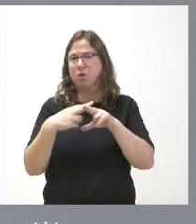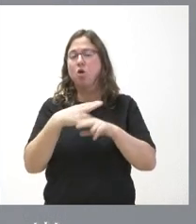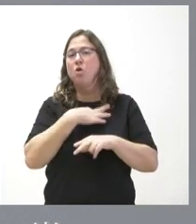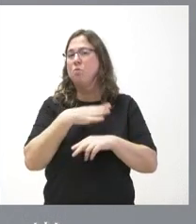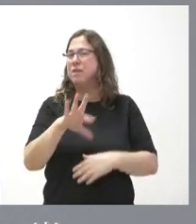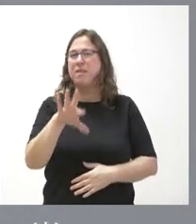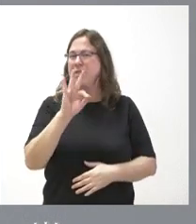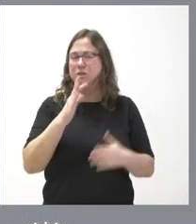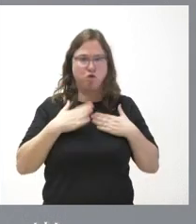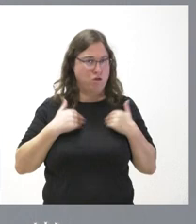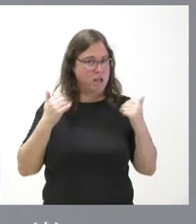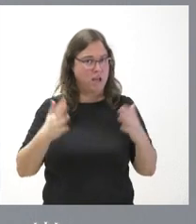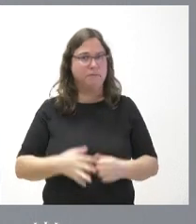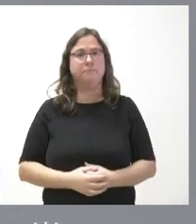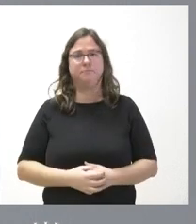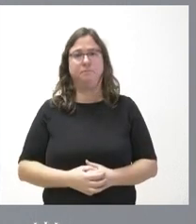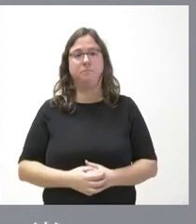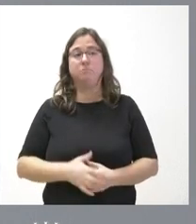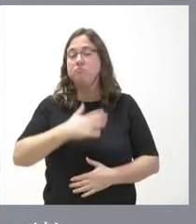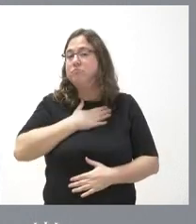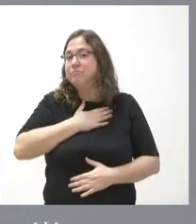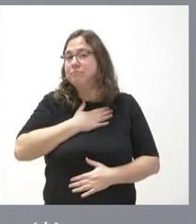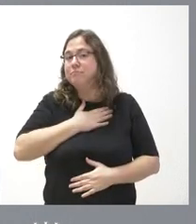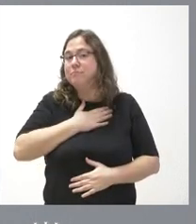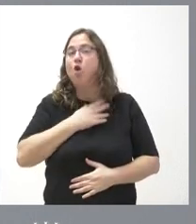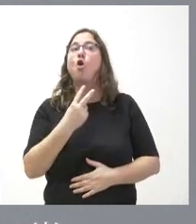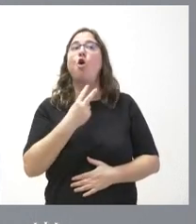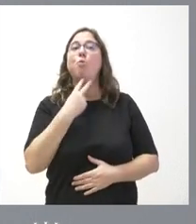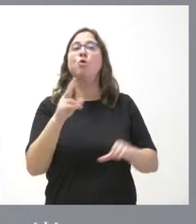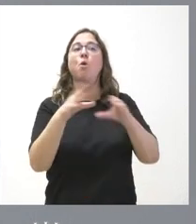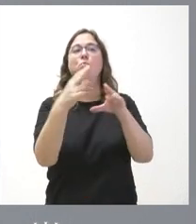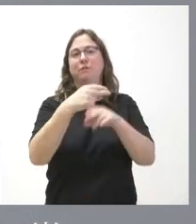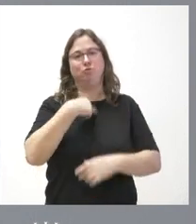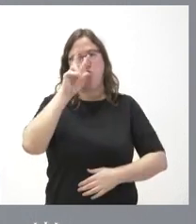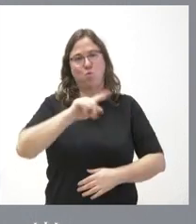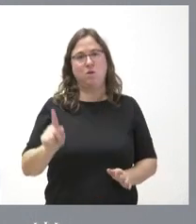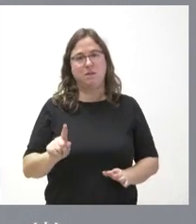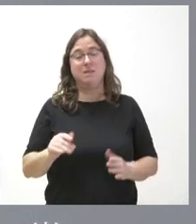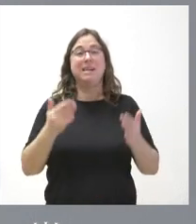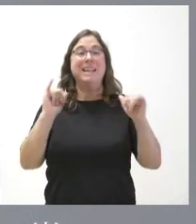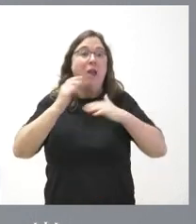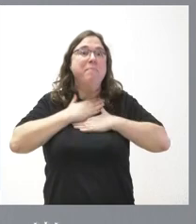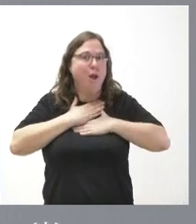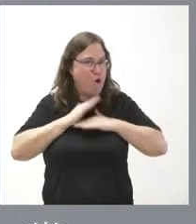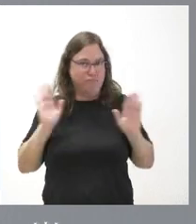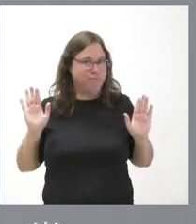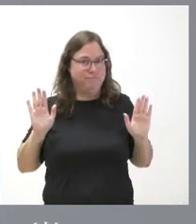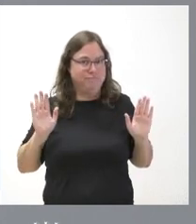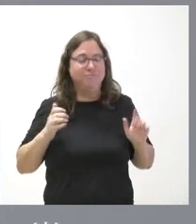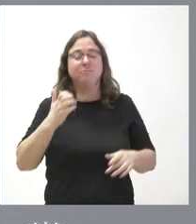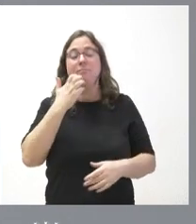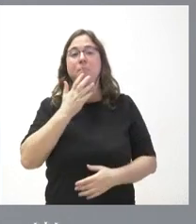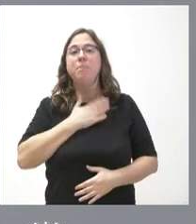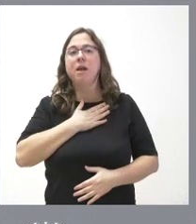decisiones que crea conveniente yo no soy el portavoz de ningún partido político ni siquiera del mío con lo cual para